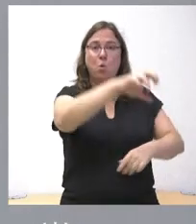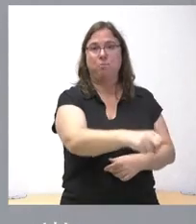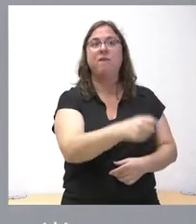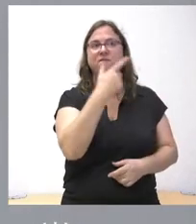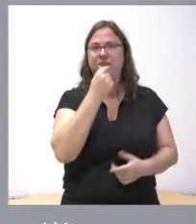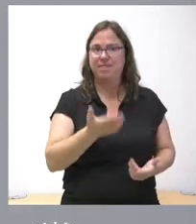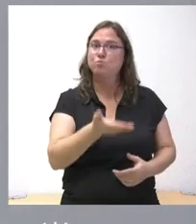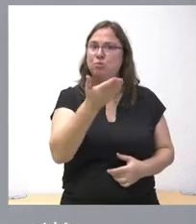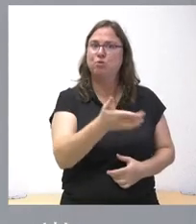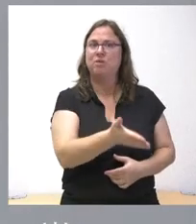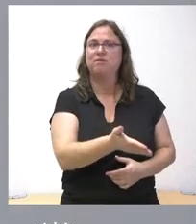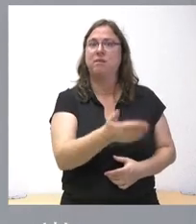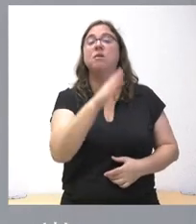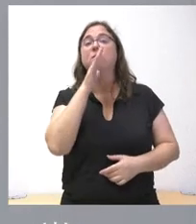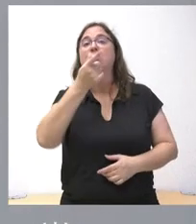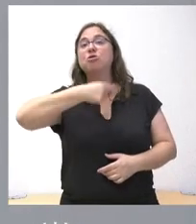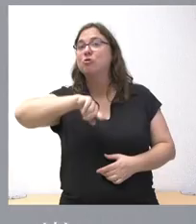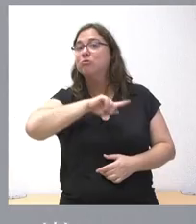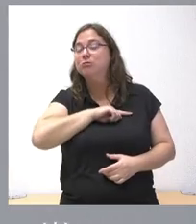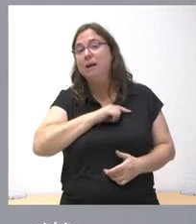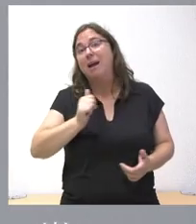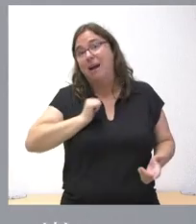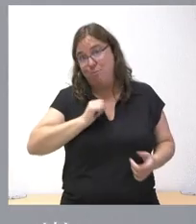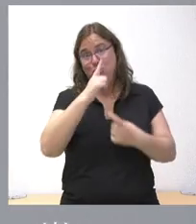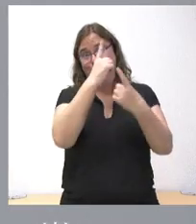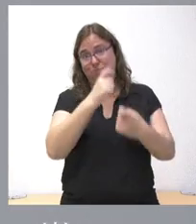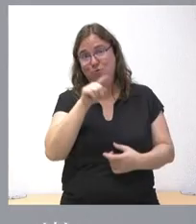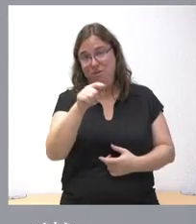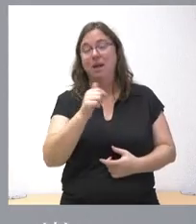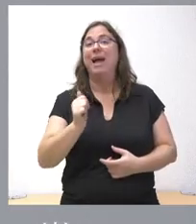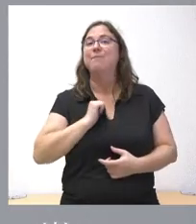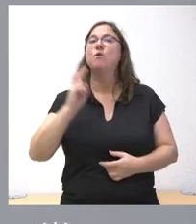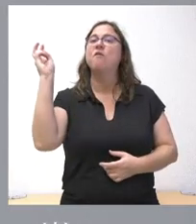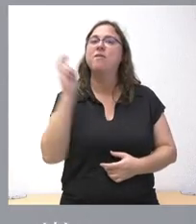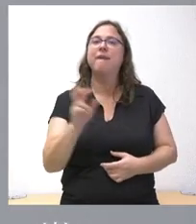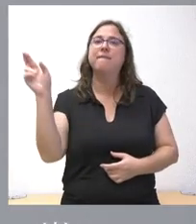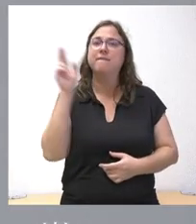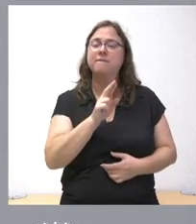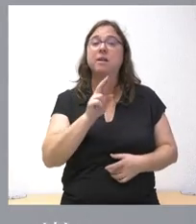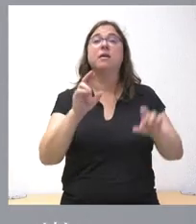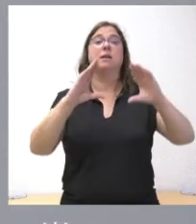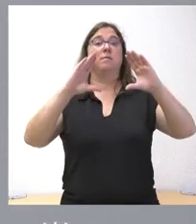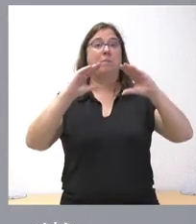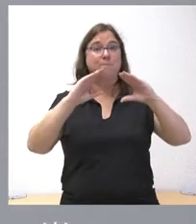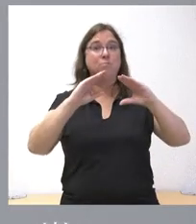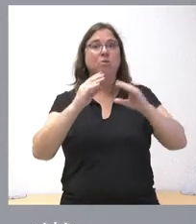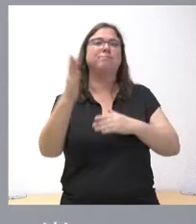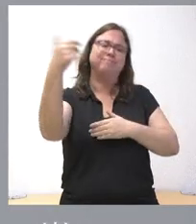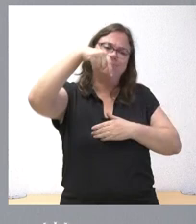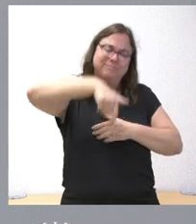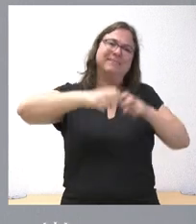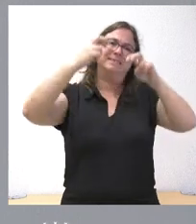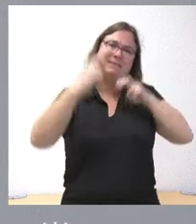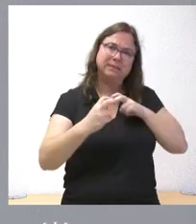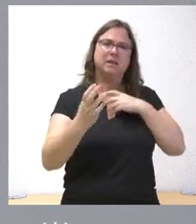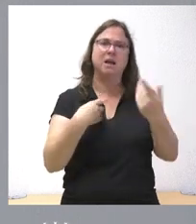importantísimo y, por tanto, nosotros desde aquí, y aprovecho la pregunta que usted me hace, venimos a reiterar la exigencia de Bimbo que se sienta a negociar, que plantea